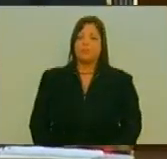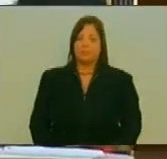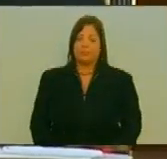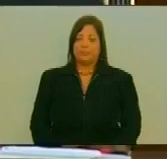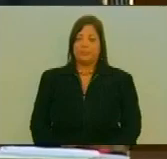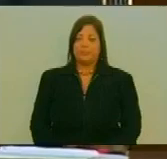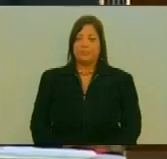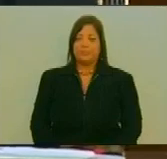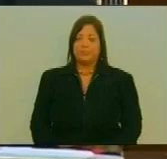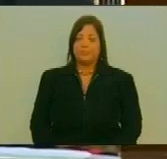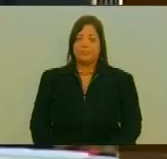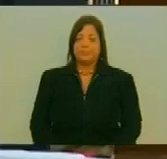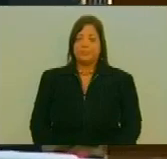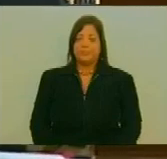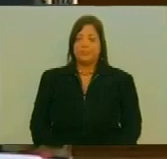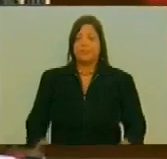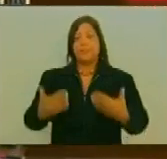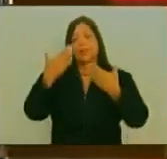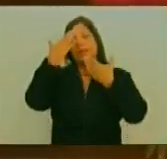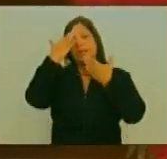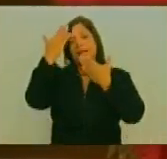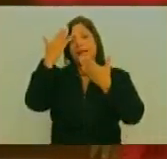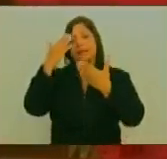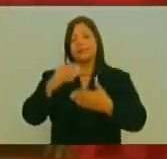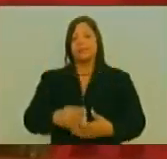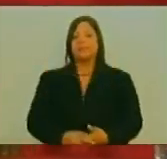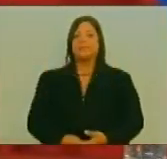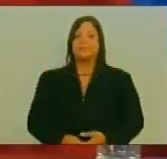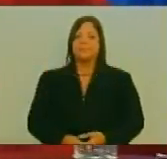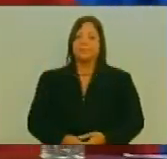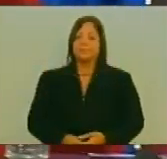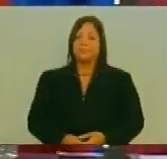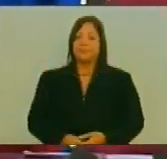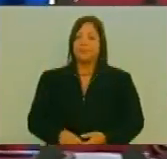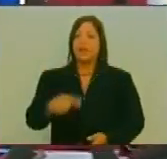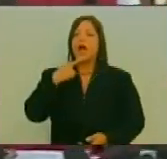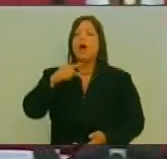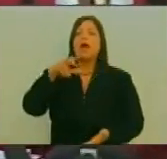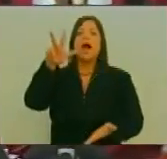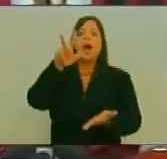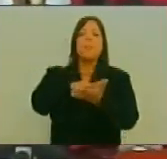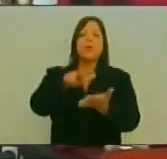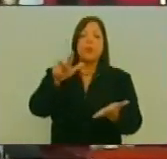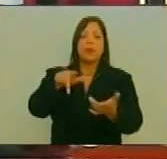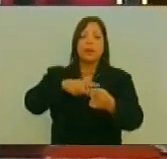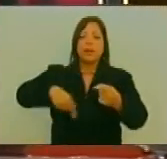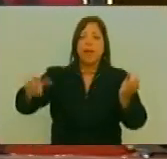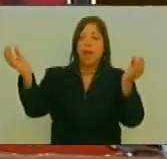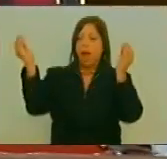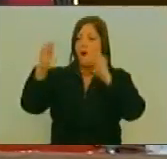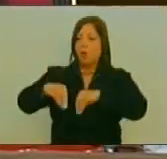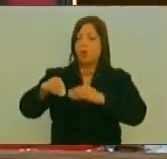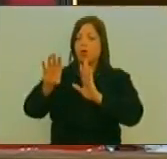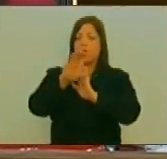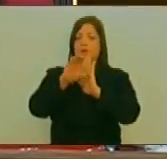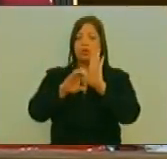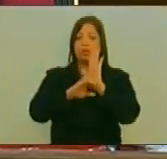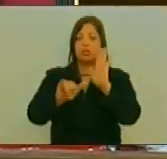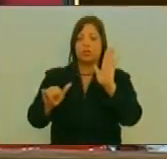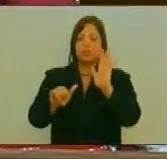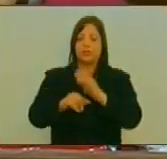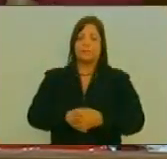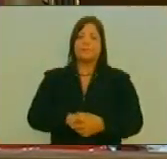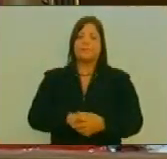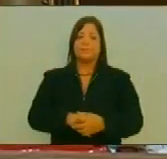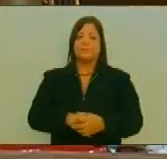Muchas gracias Primer Vicepresidente Somete Somete A aprobación El acuerdo Constituyente Leído por el